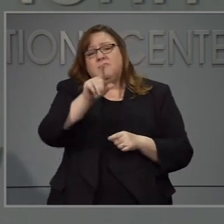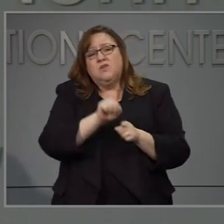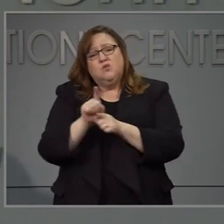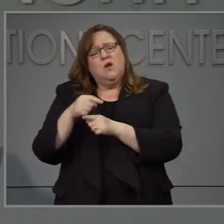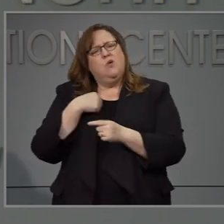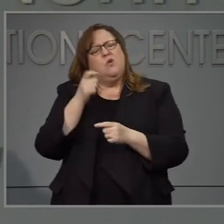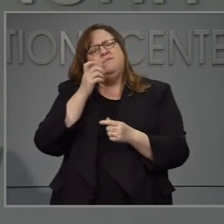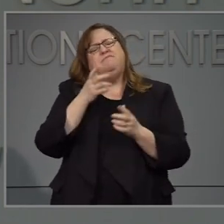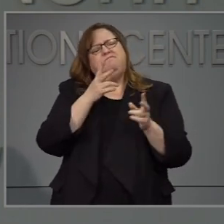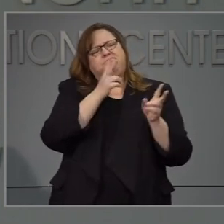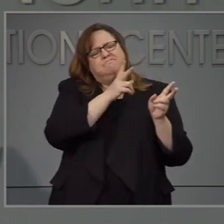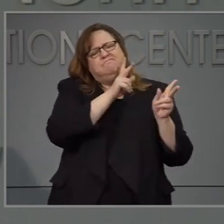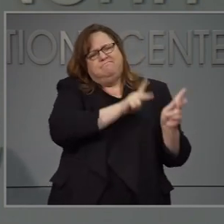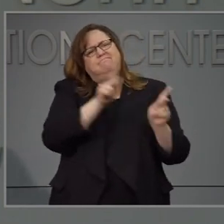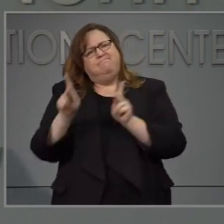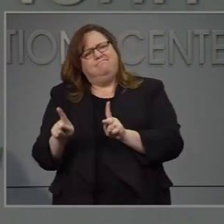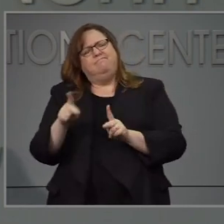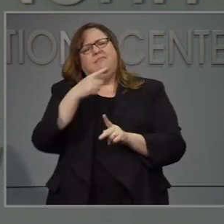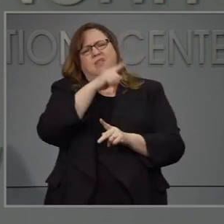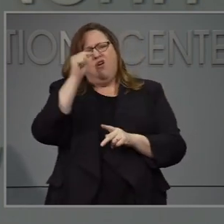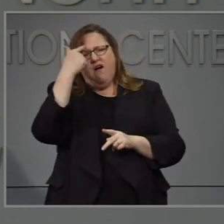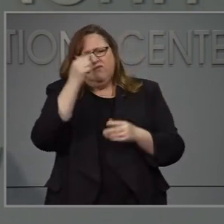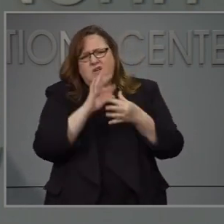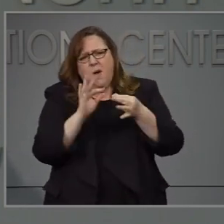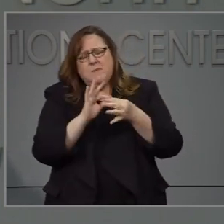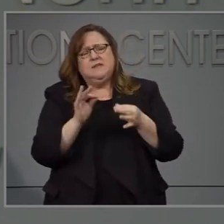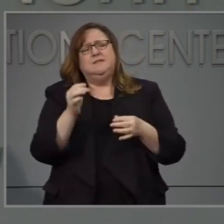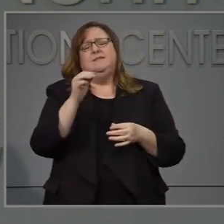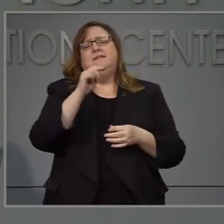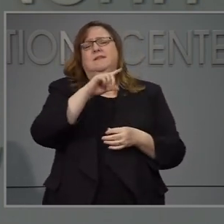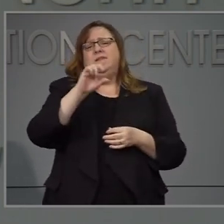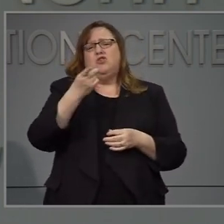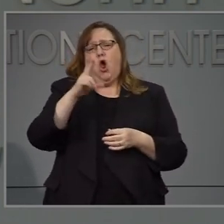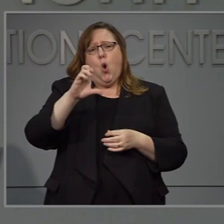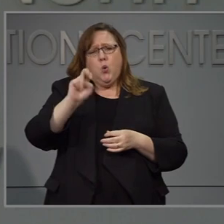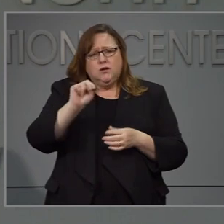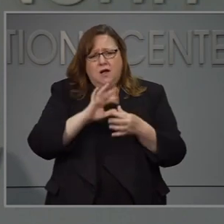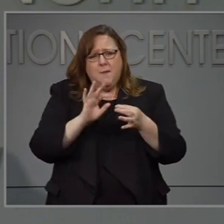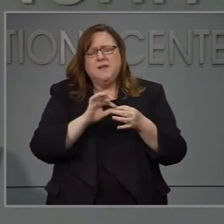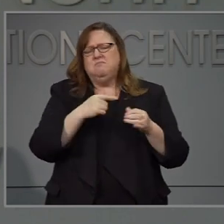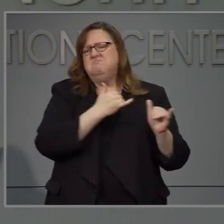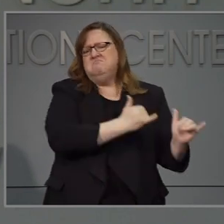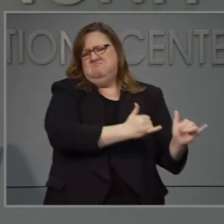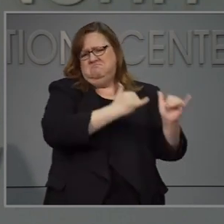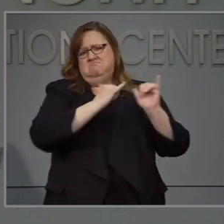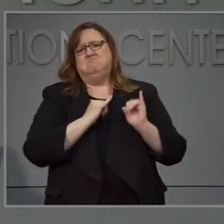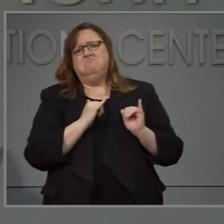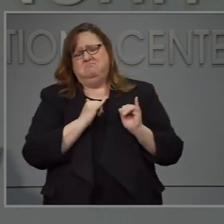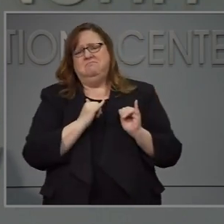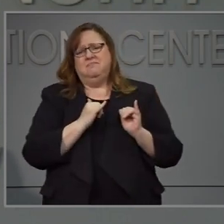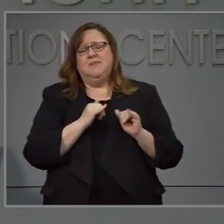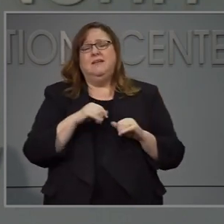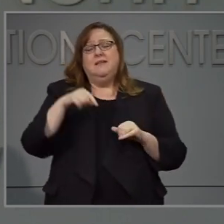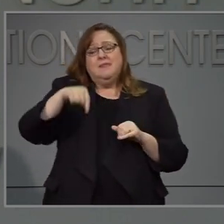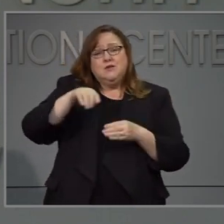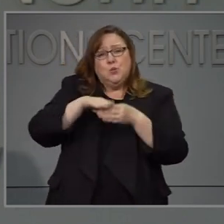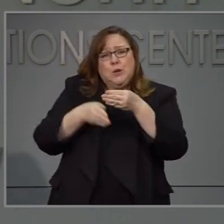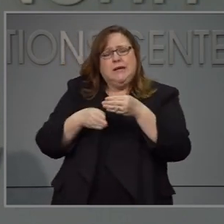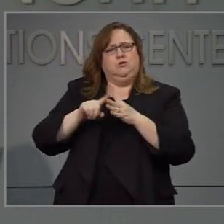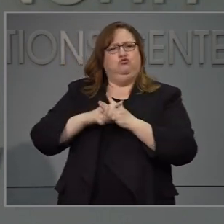huracanes también quiero repetirlo lo que dijo la doctora cohen con respecto al fin la fase uno